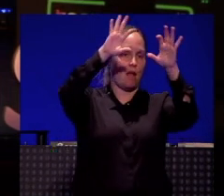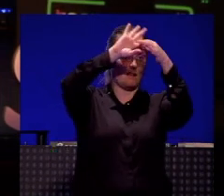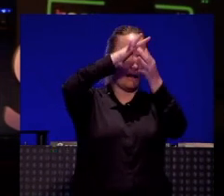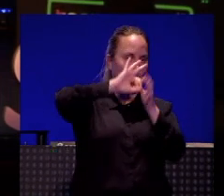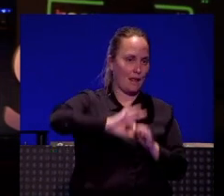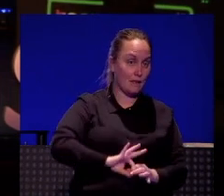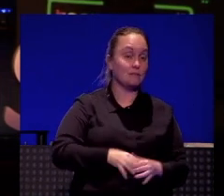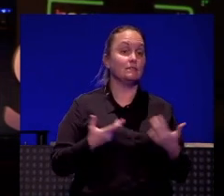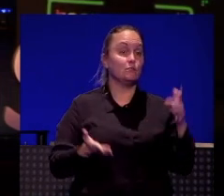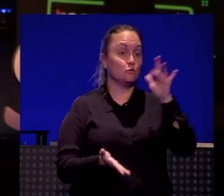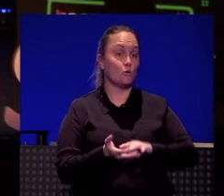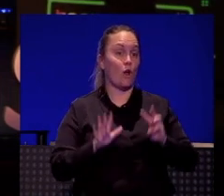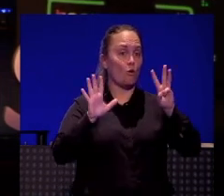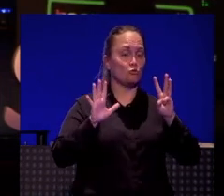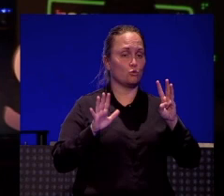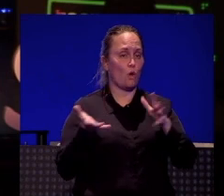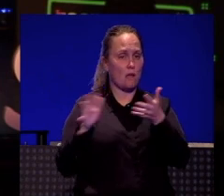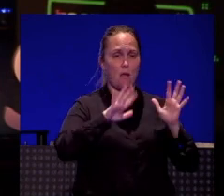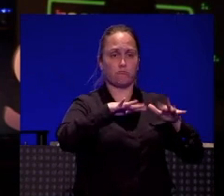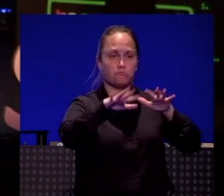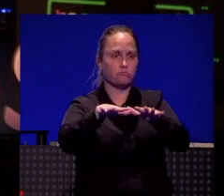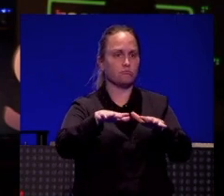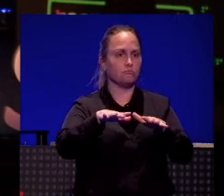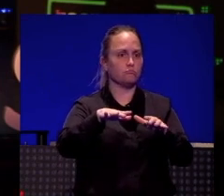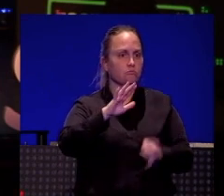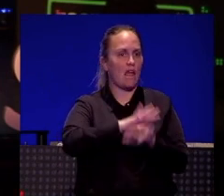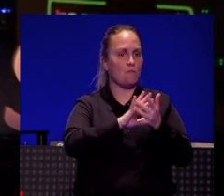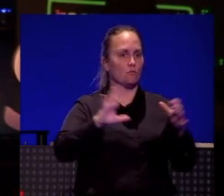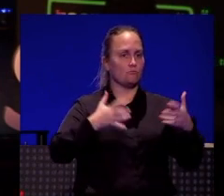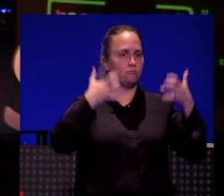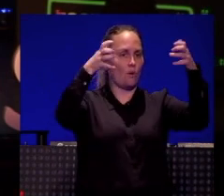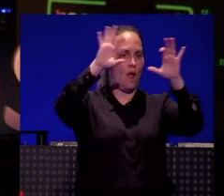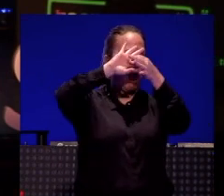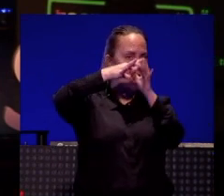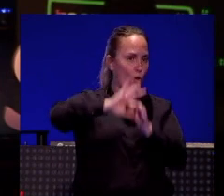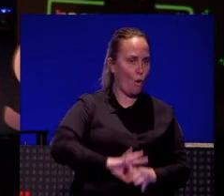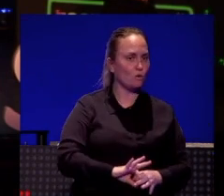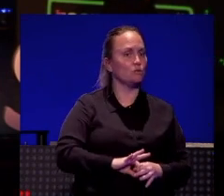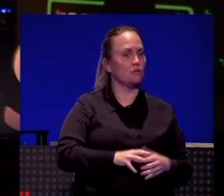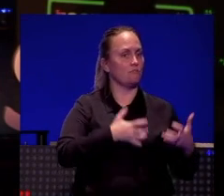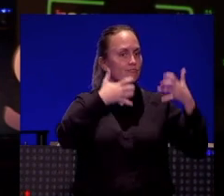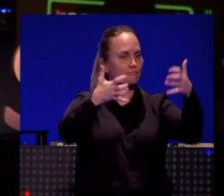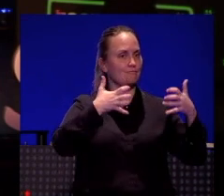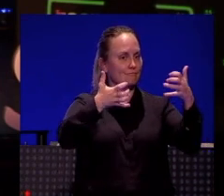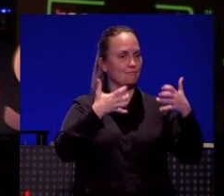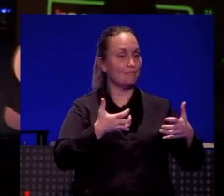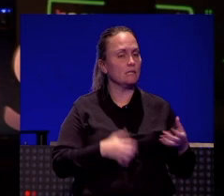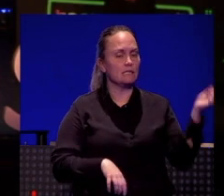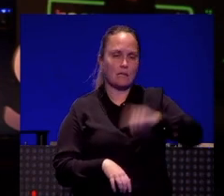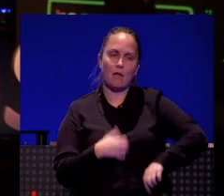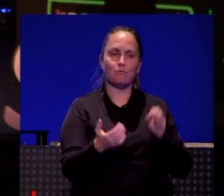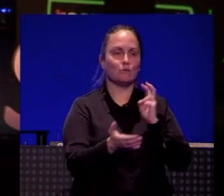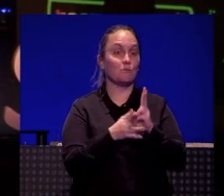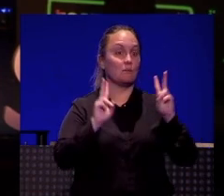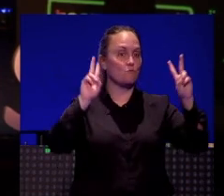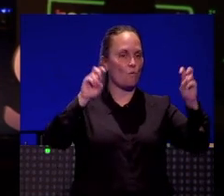Por el 8M hicimos un hilo con mucha información y muchas noticias. Y también apostamos por la innovación. Esta